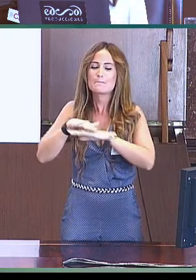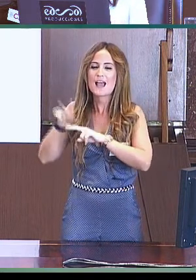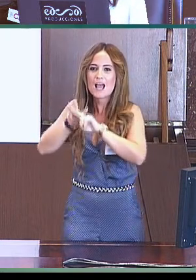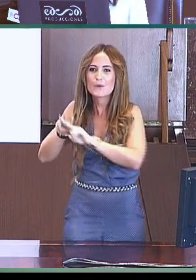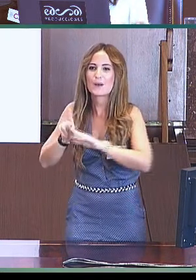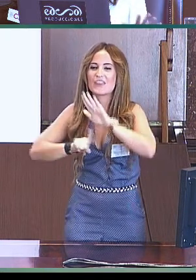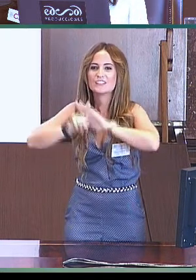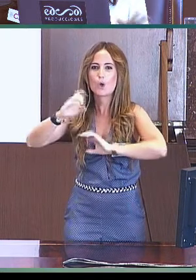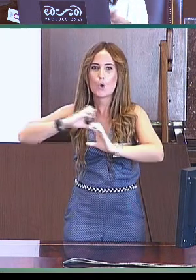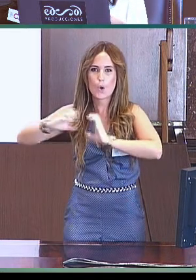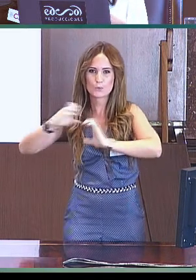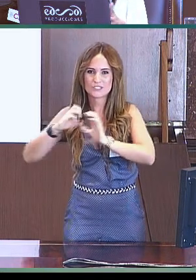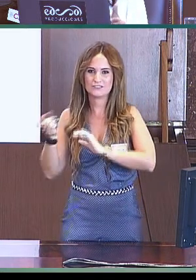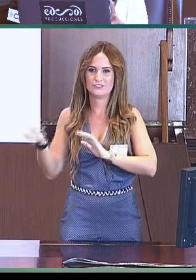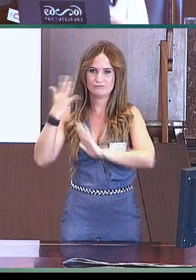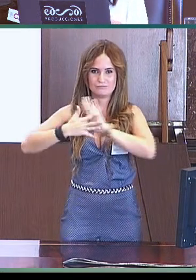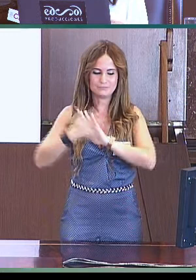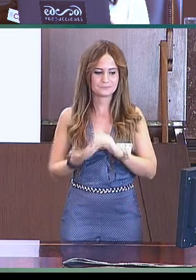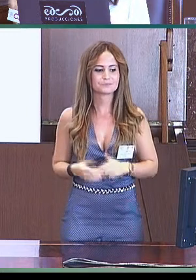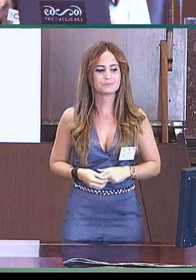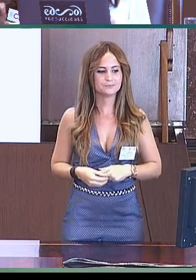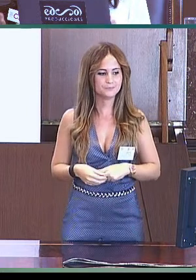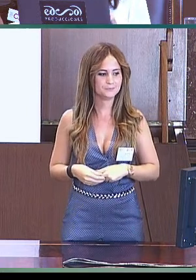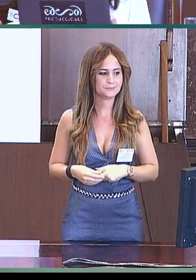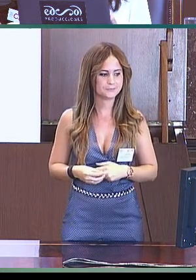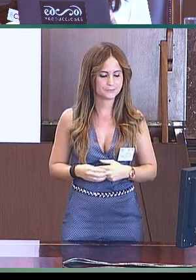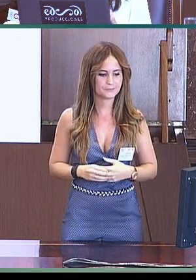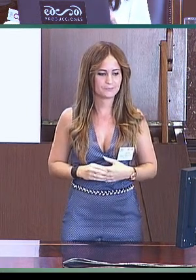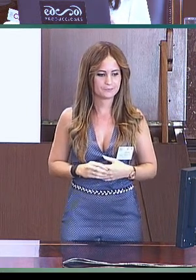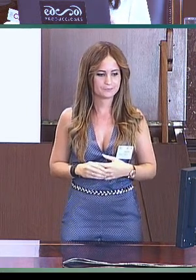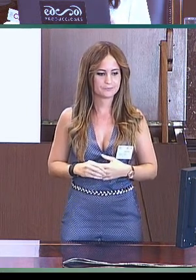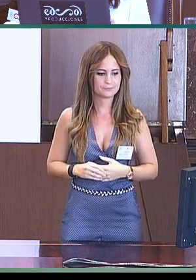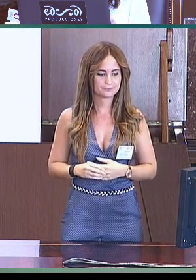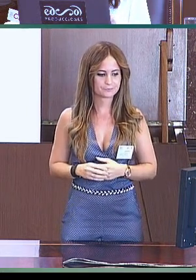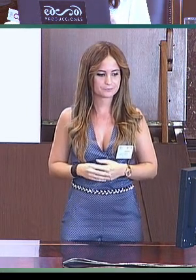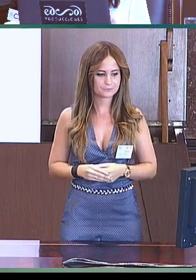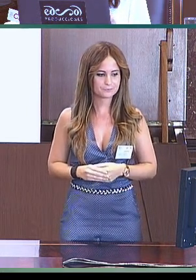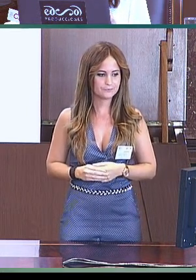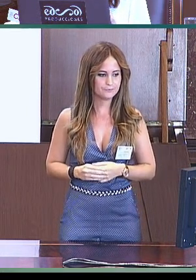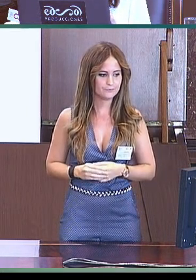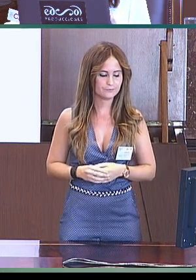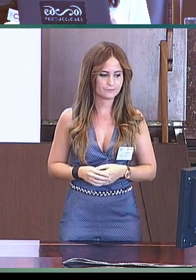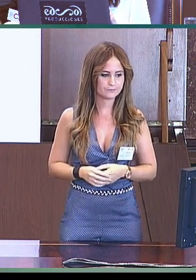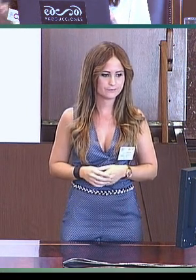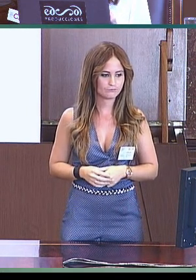del CDI, que sirve para, como decíamos anteriormente, para evaluar el desarrollo comunicativo lingüístico temprano.